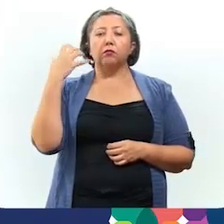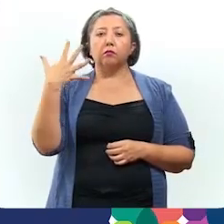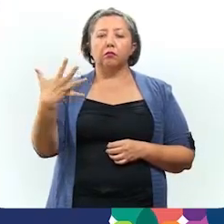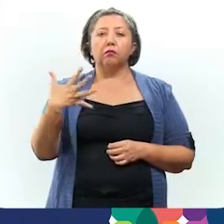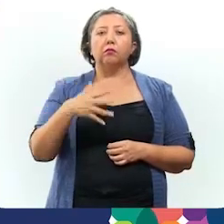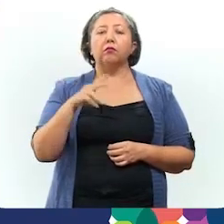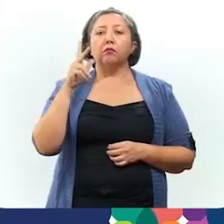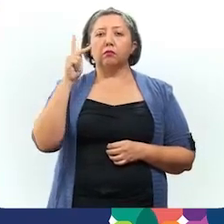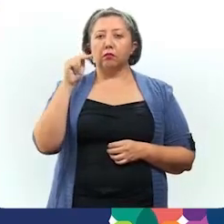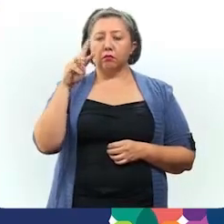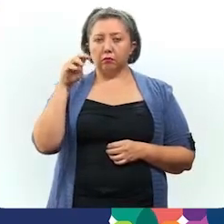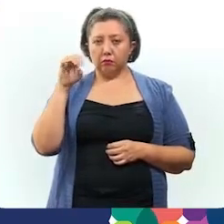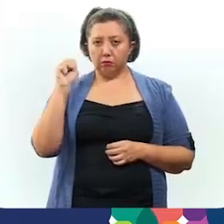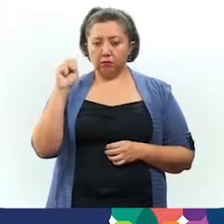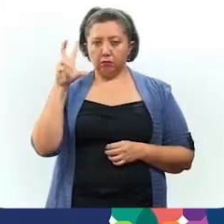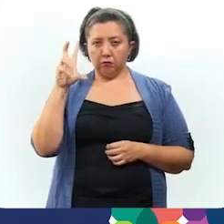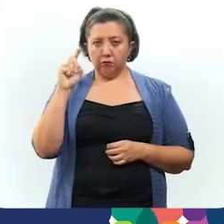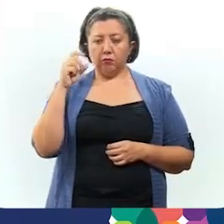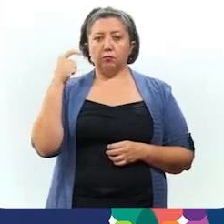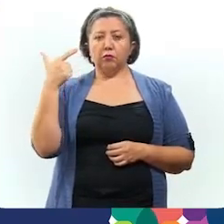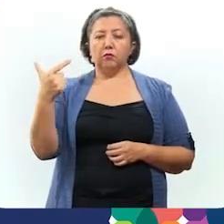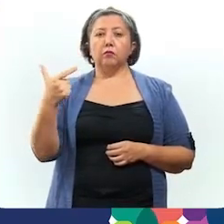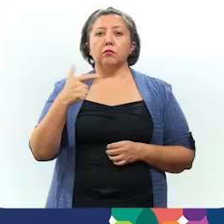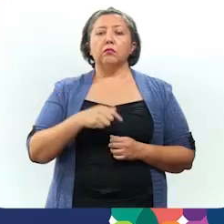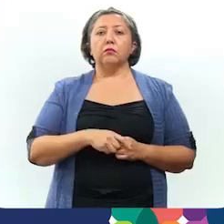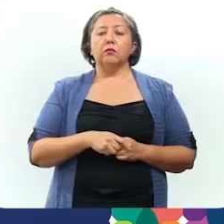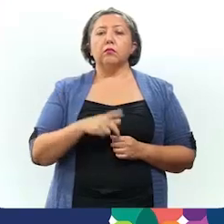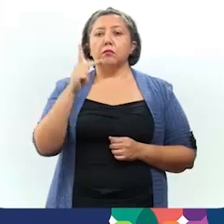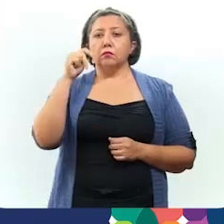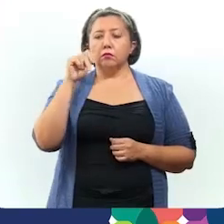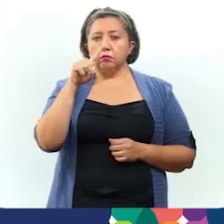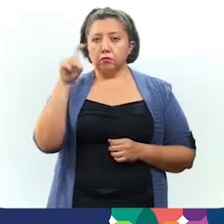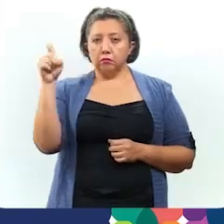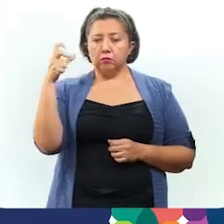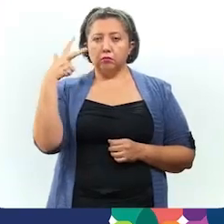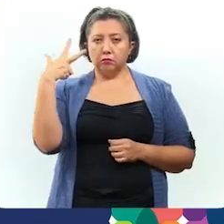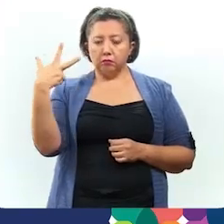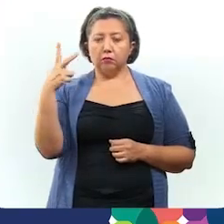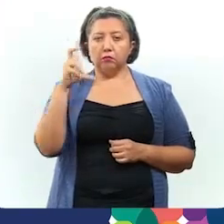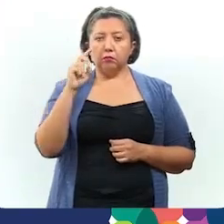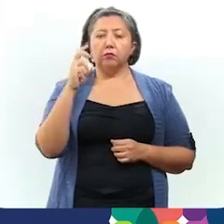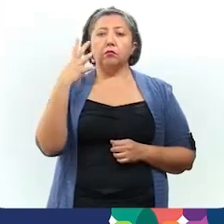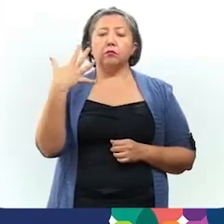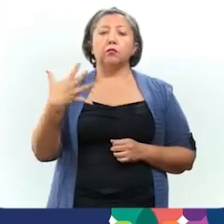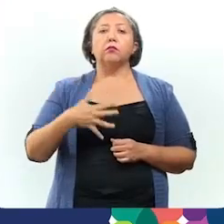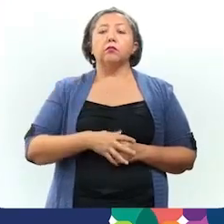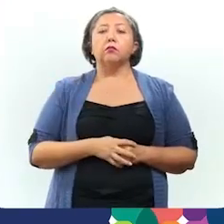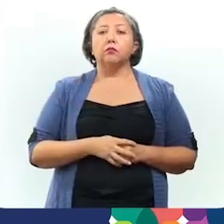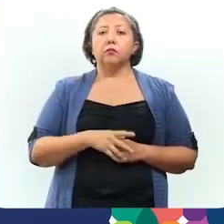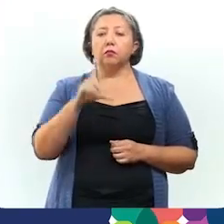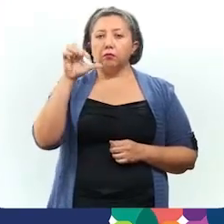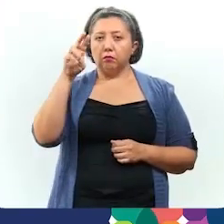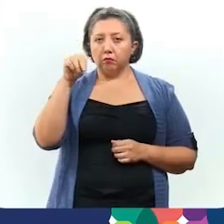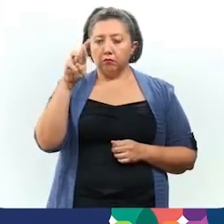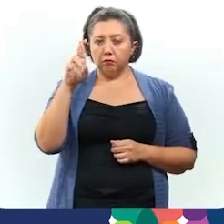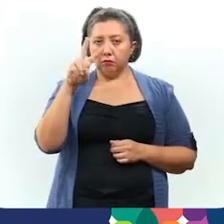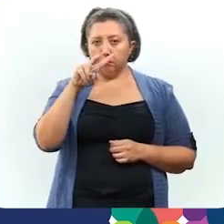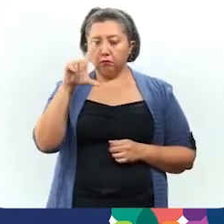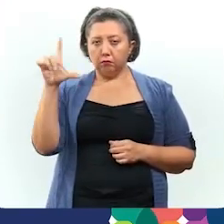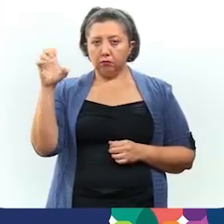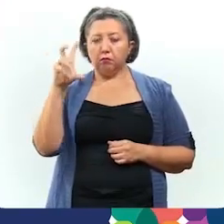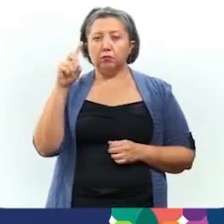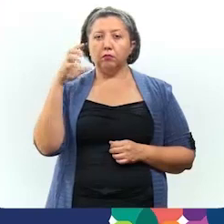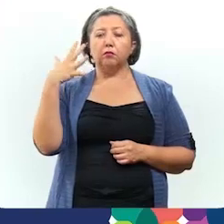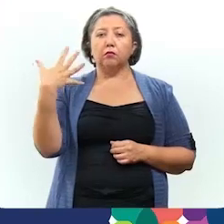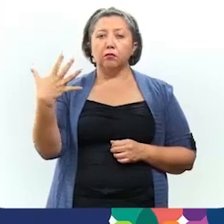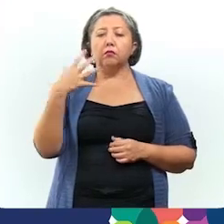y cinco, Pensiones, treinta y siete, Polígono 108, treinta y cinco, Leandro Valle, treinta